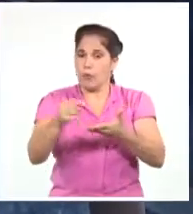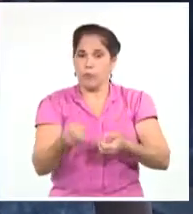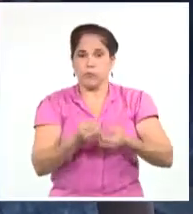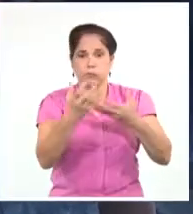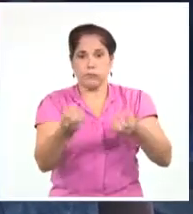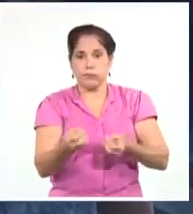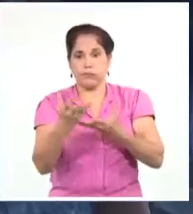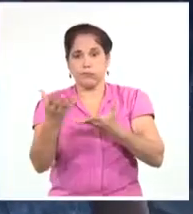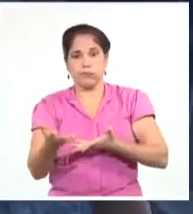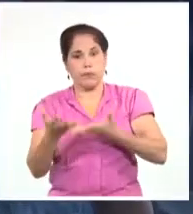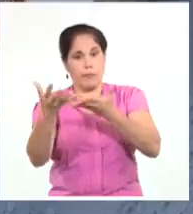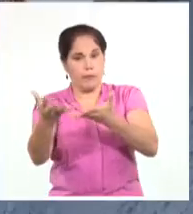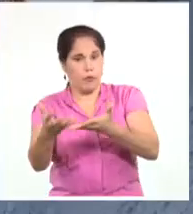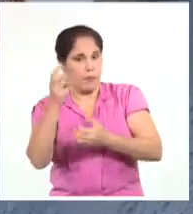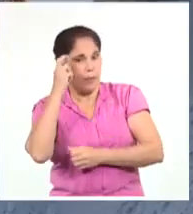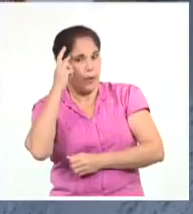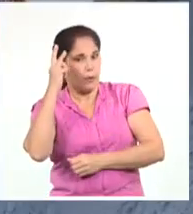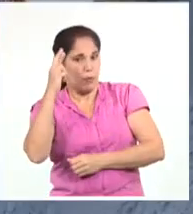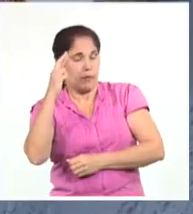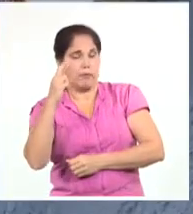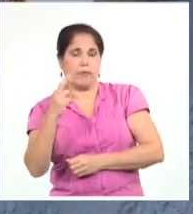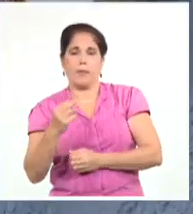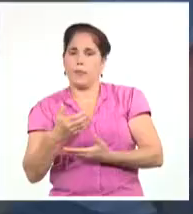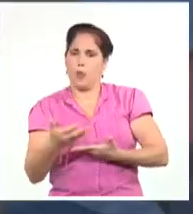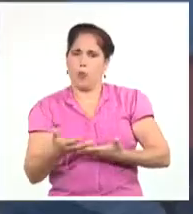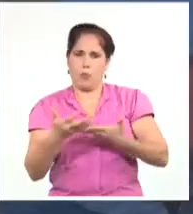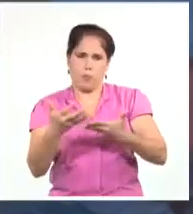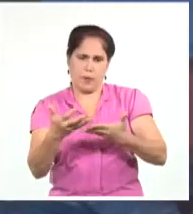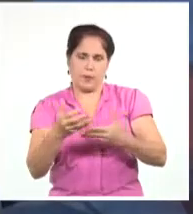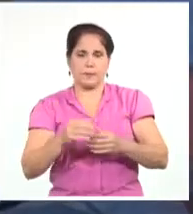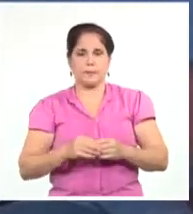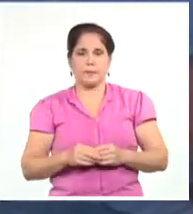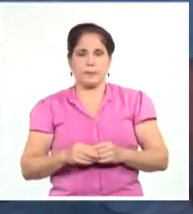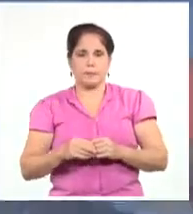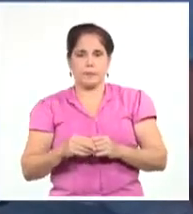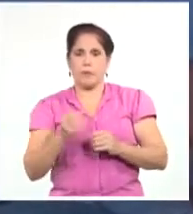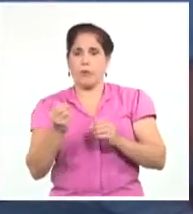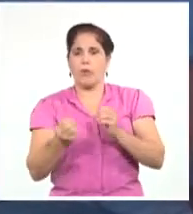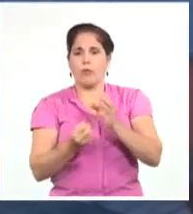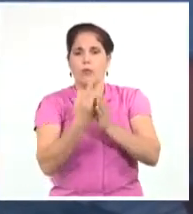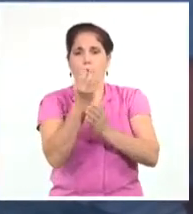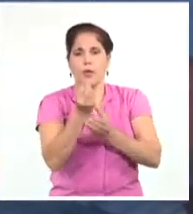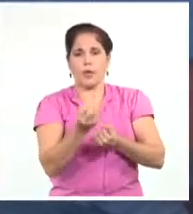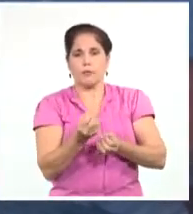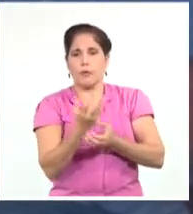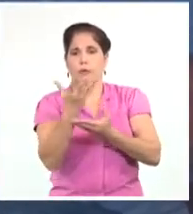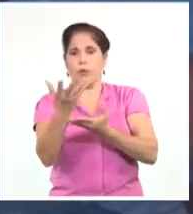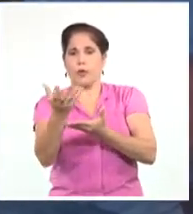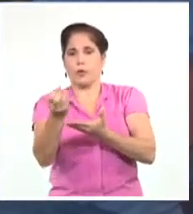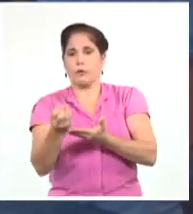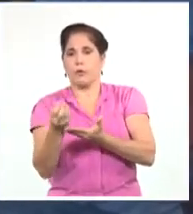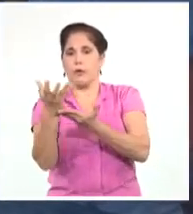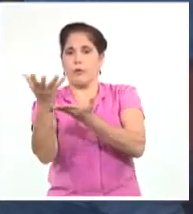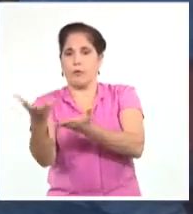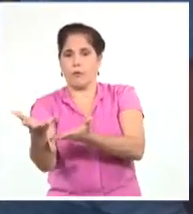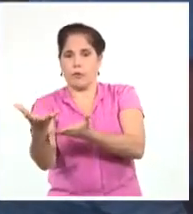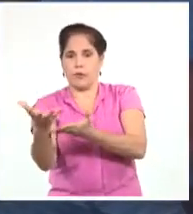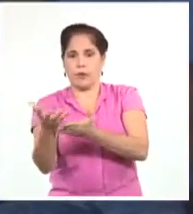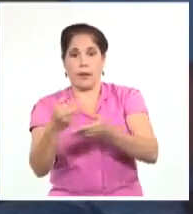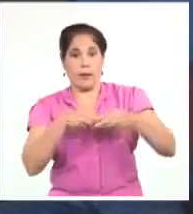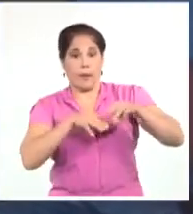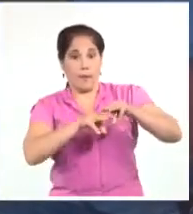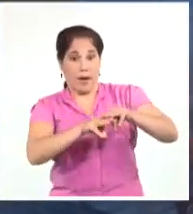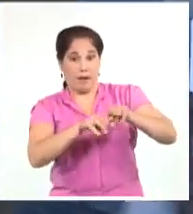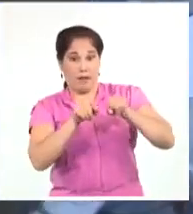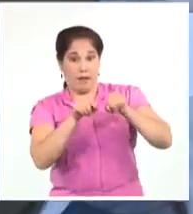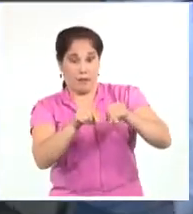Ricardo Concepción Rodríguez, rindió tributo además al resto de sus compañeros de lucha que reposan en el mausoleo de los mártires de